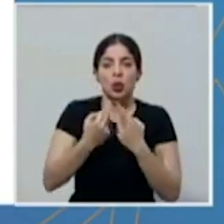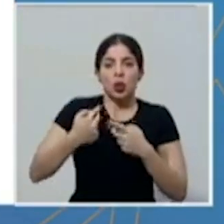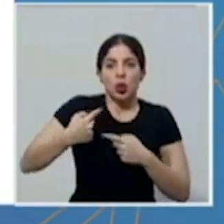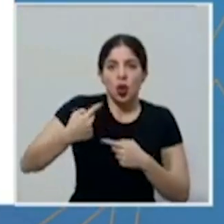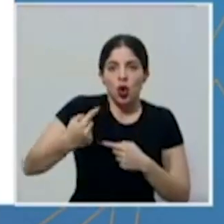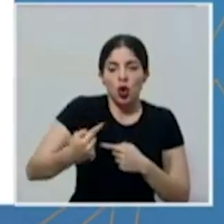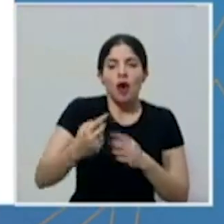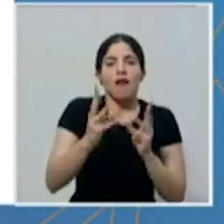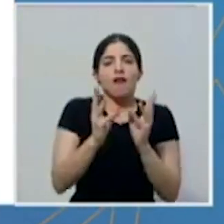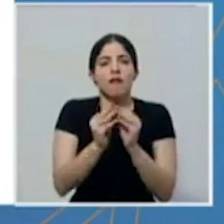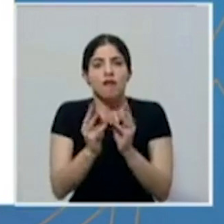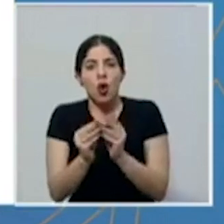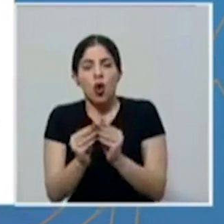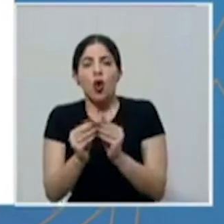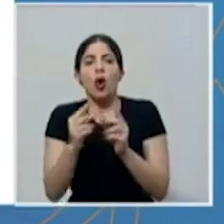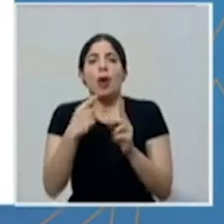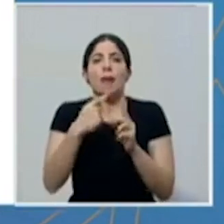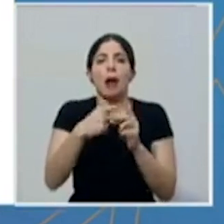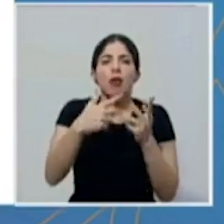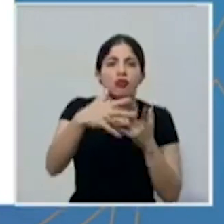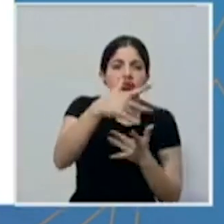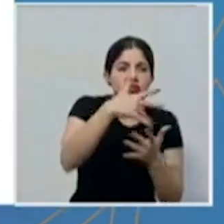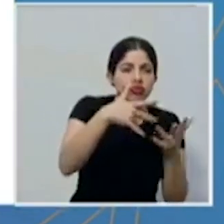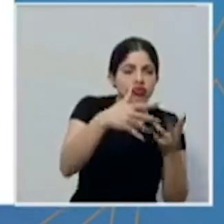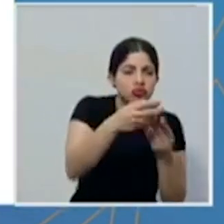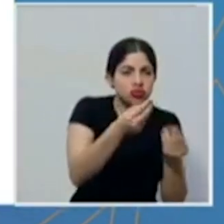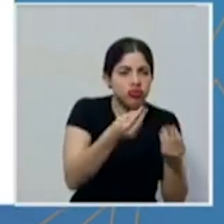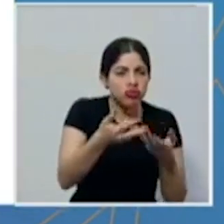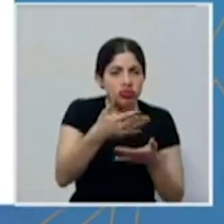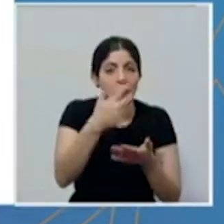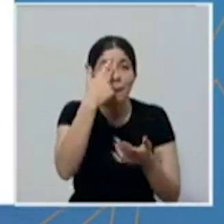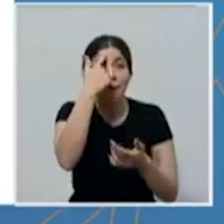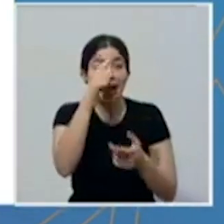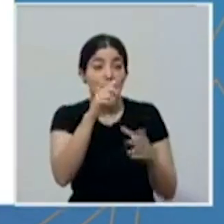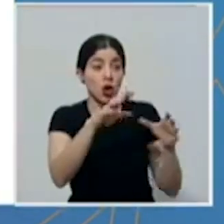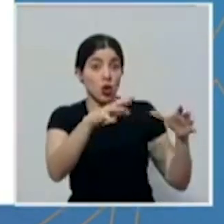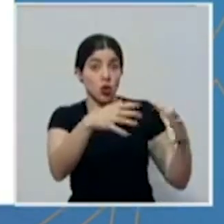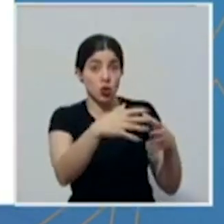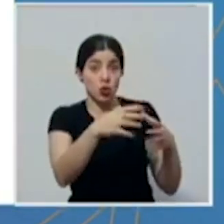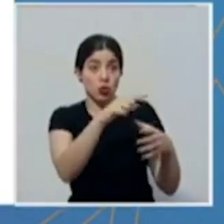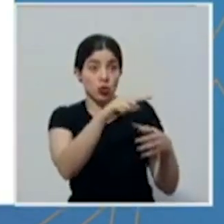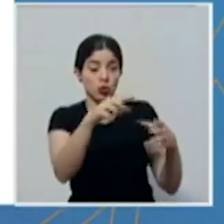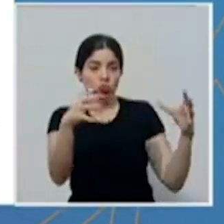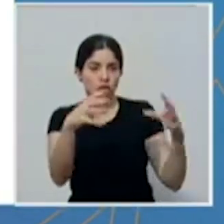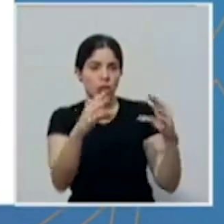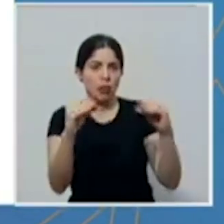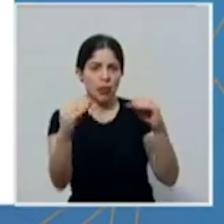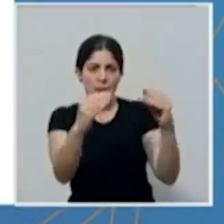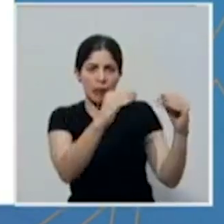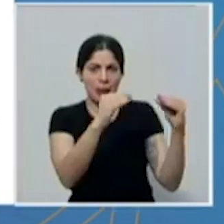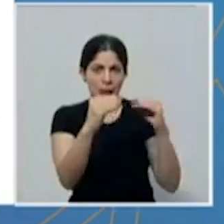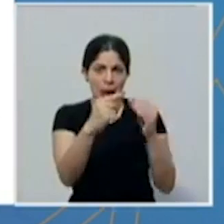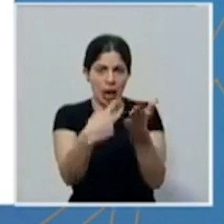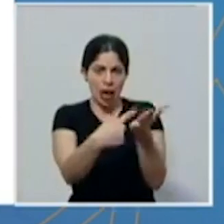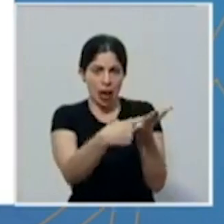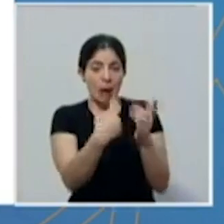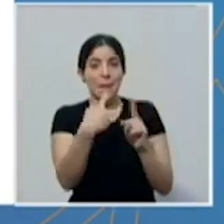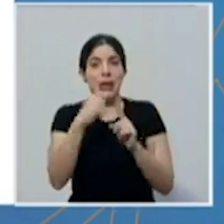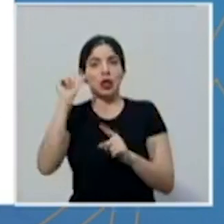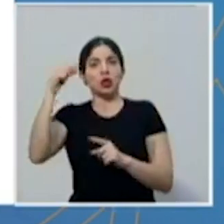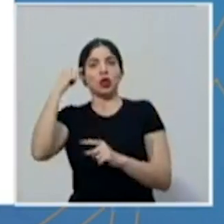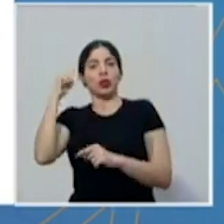foros y de intercambios que permitan a los sectores hablarse entre sí y con las autoridades